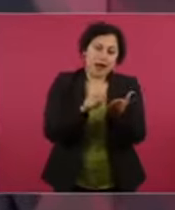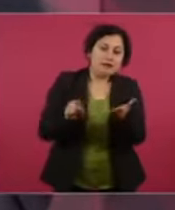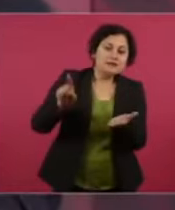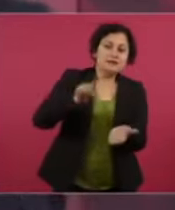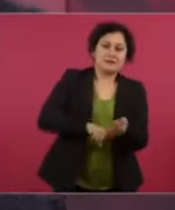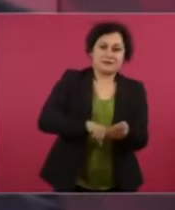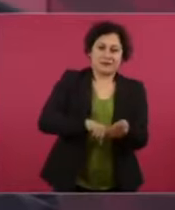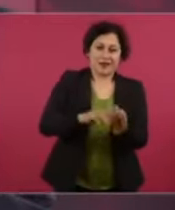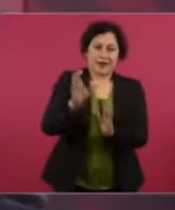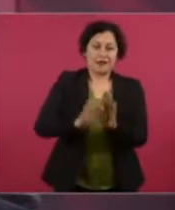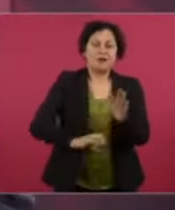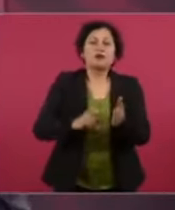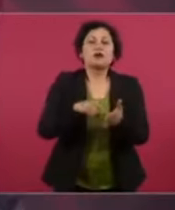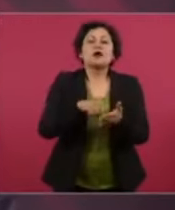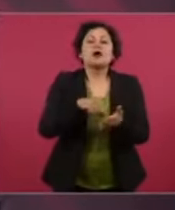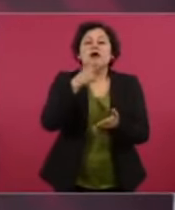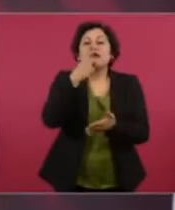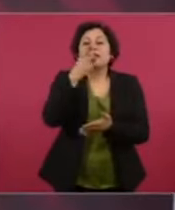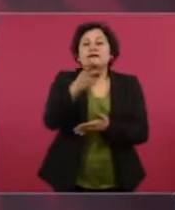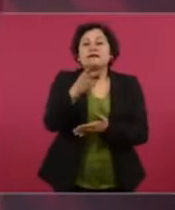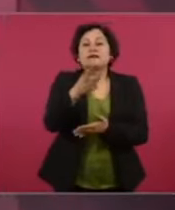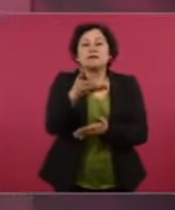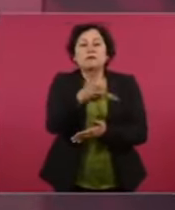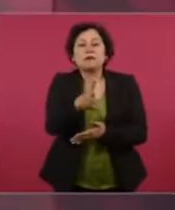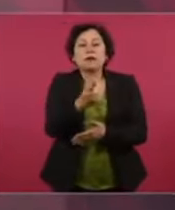algo así como